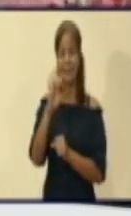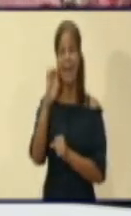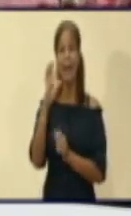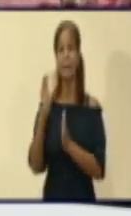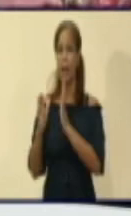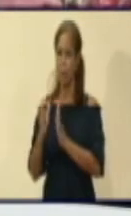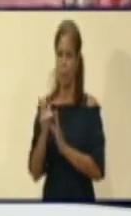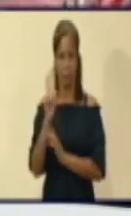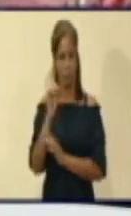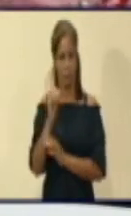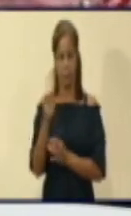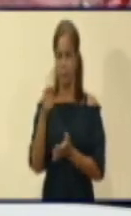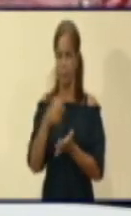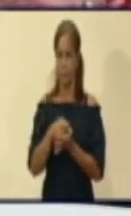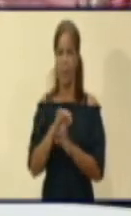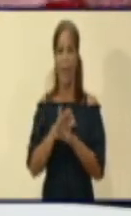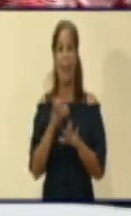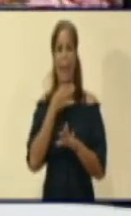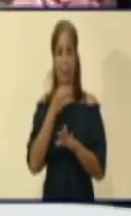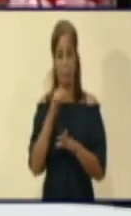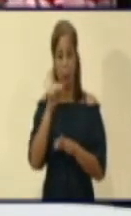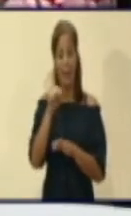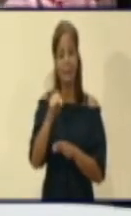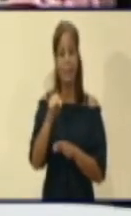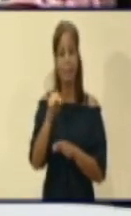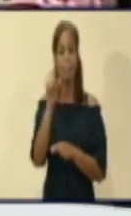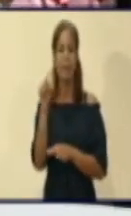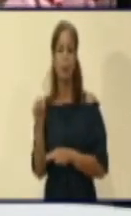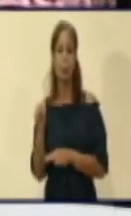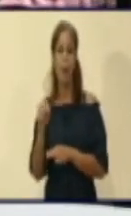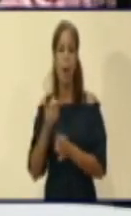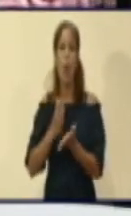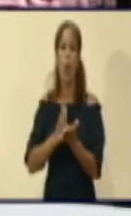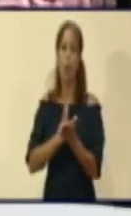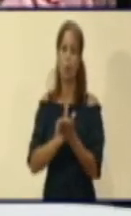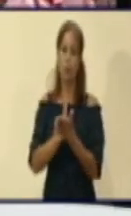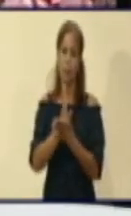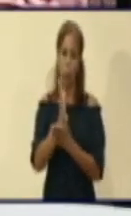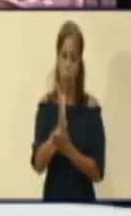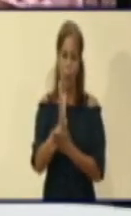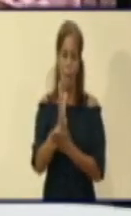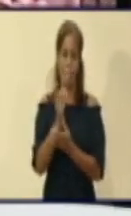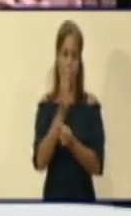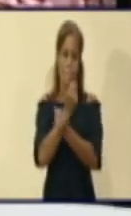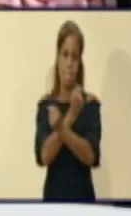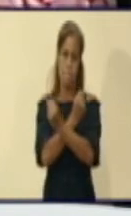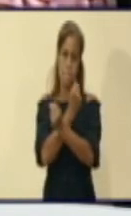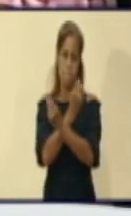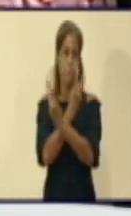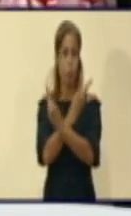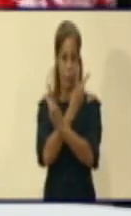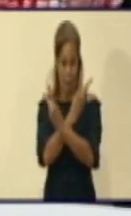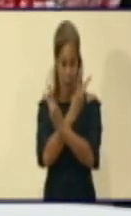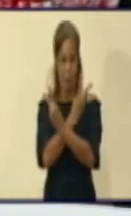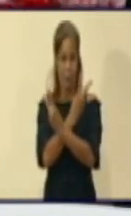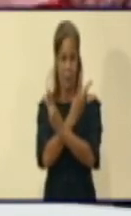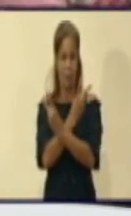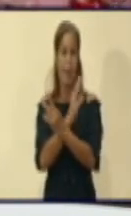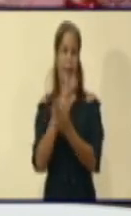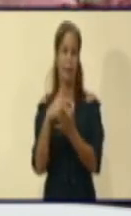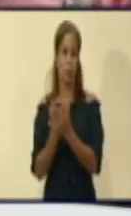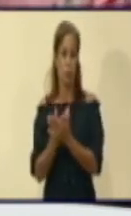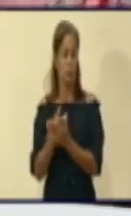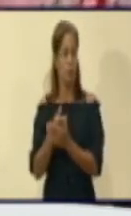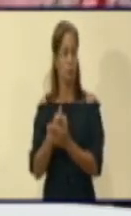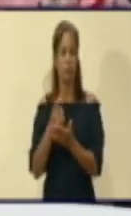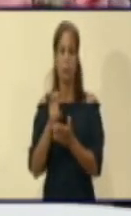toda vez que esas personas van a continuar siendo vulnerables. decir, la COVID va a continuar y hay que aprender a convivir con la COVID. Por lo tanto, nosotros lo que